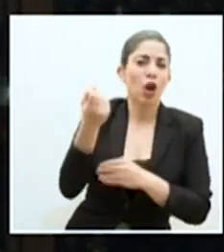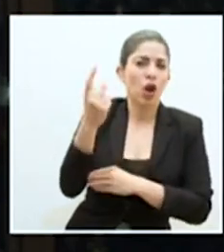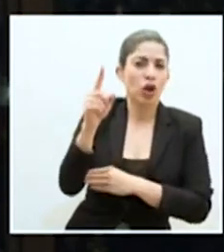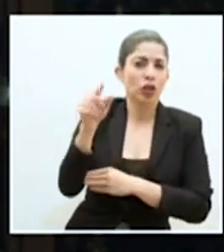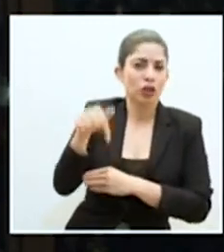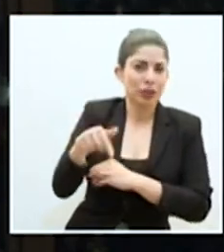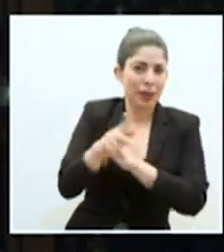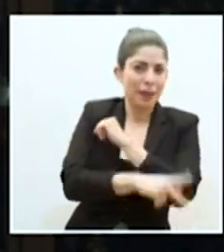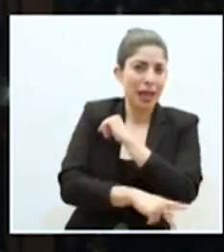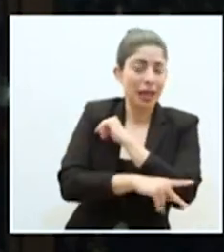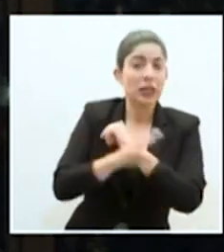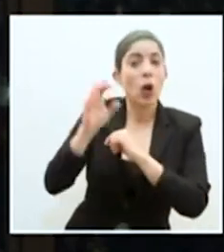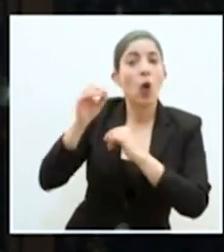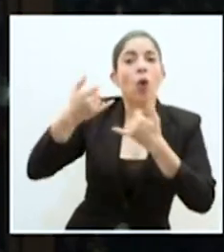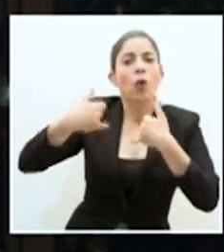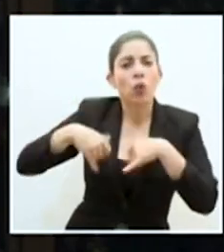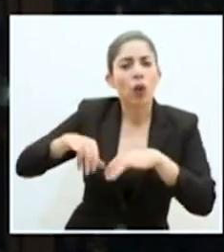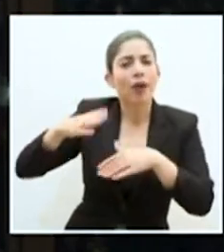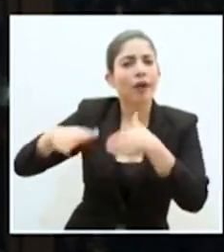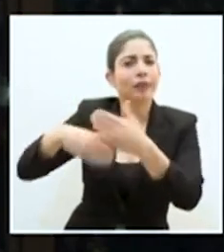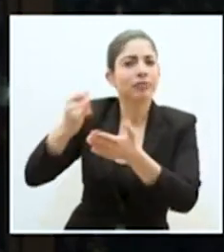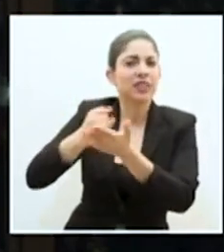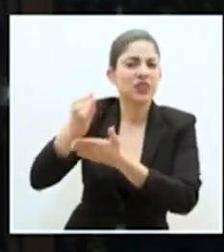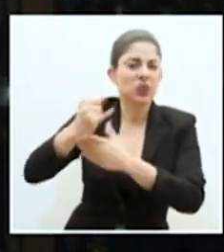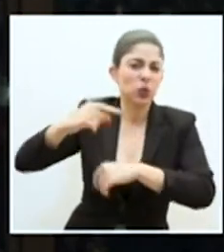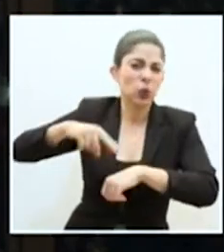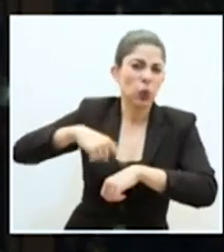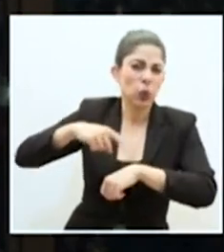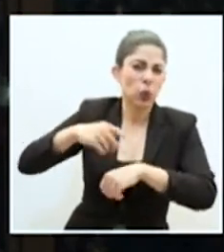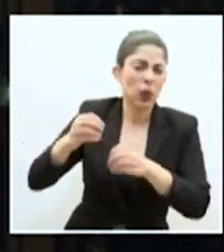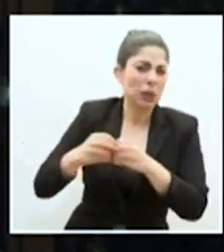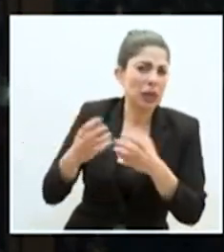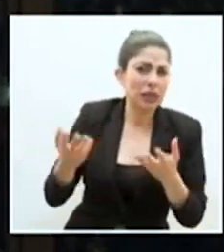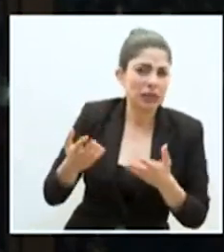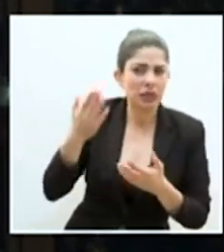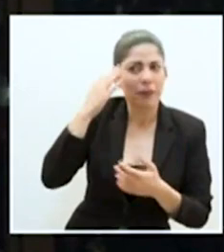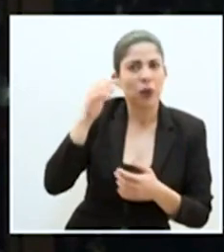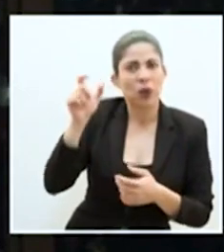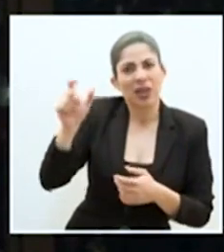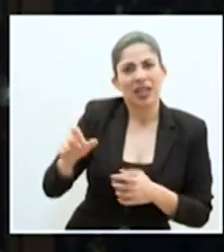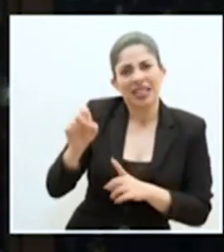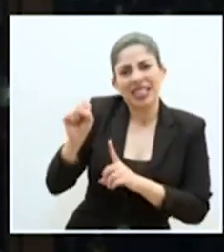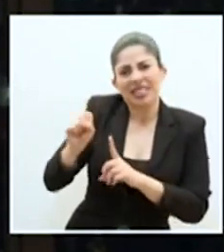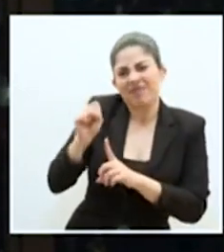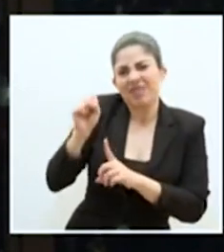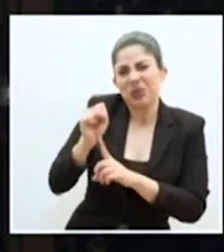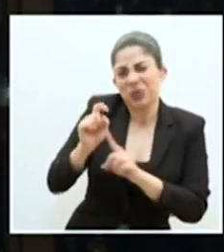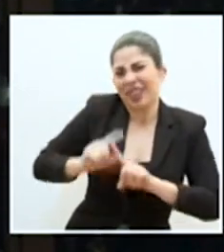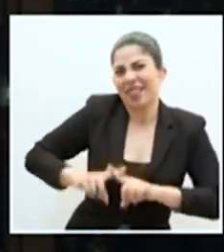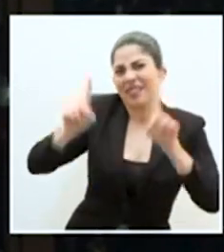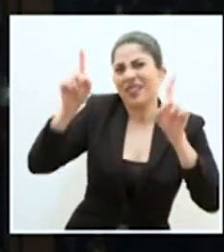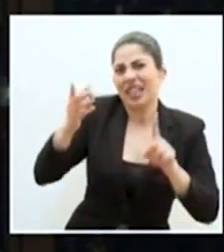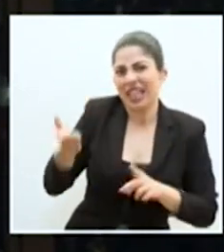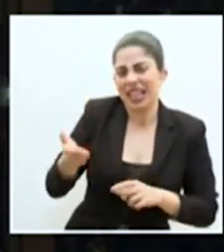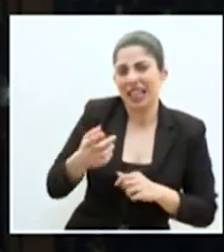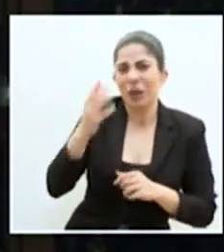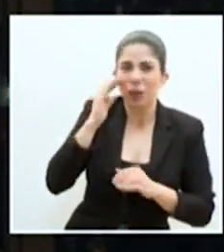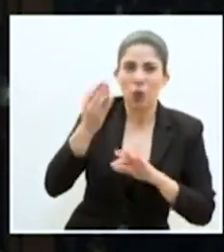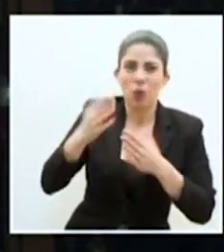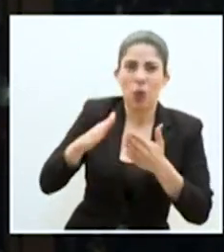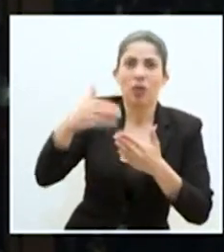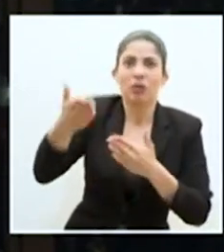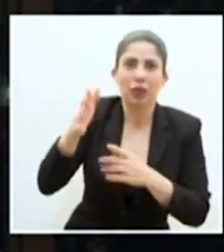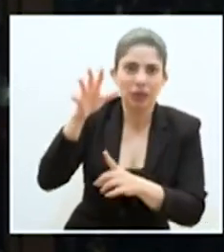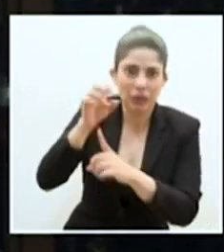en el país, o si es una investigación que esa va a tardar mucho más tiempo por ser la condición tan diferente luego de la muerte